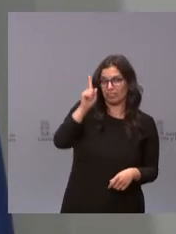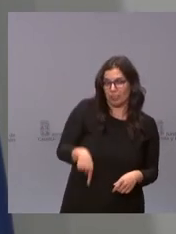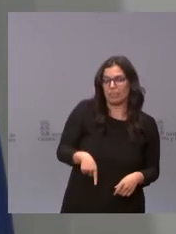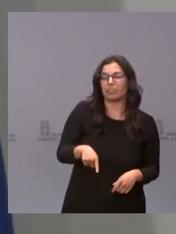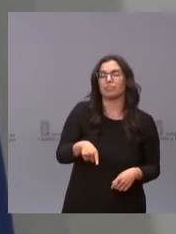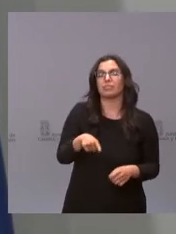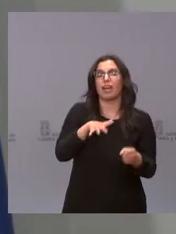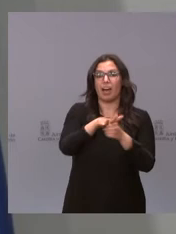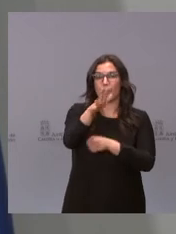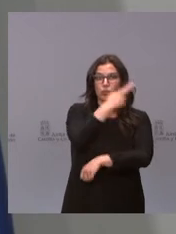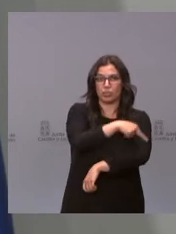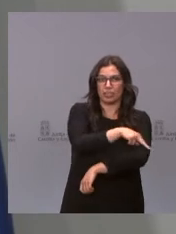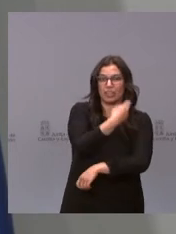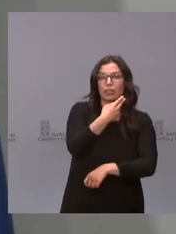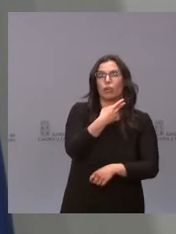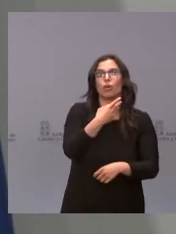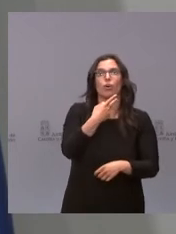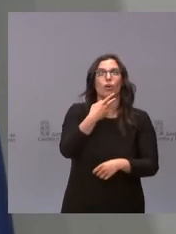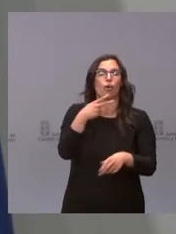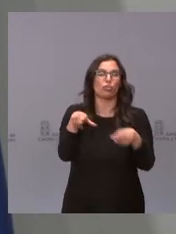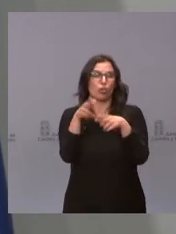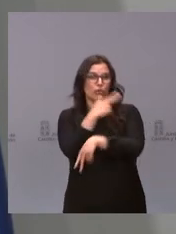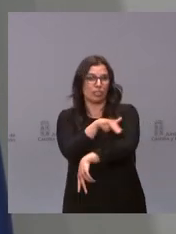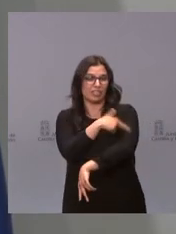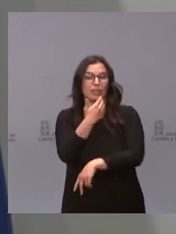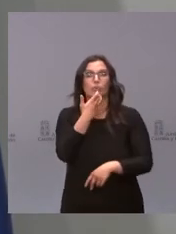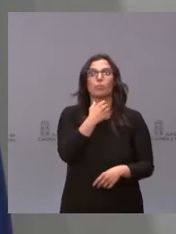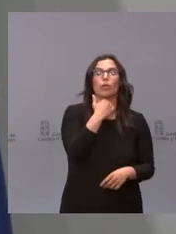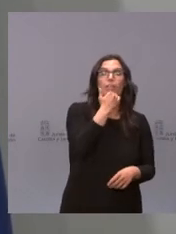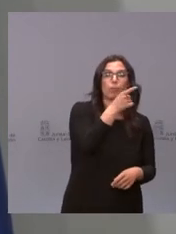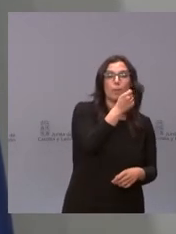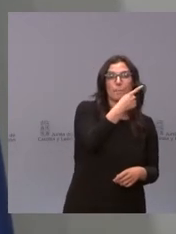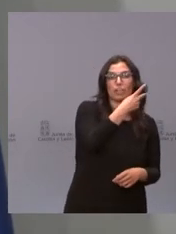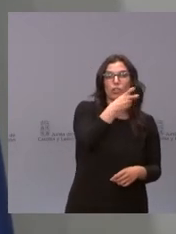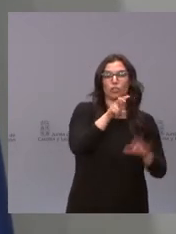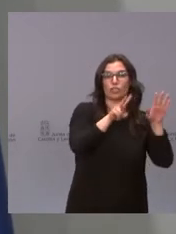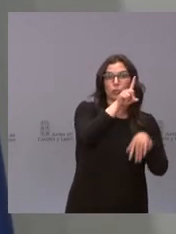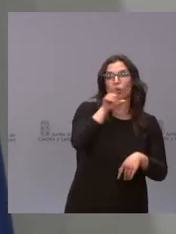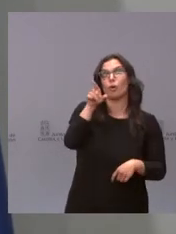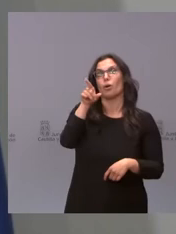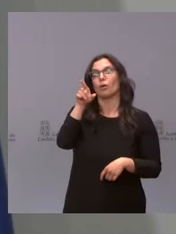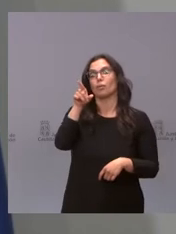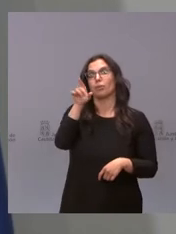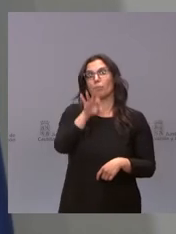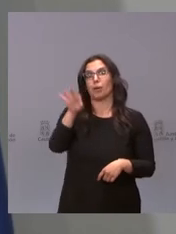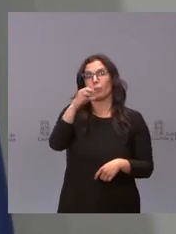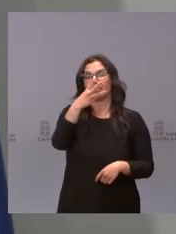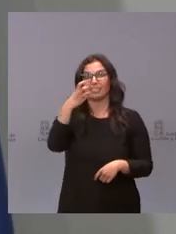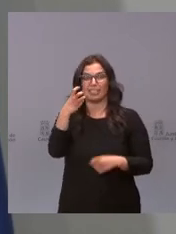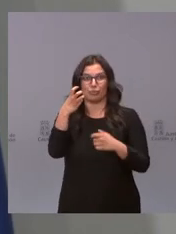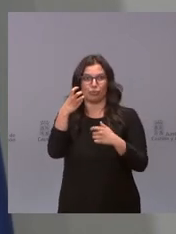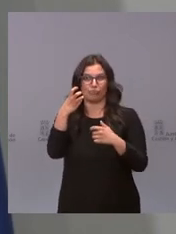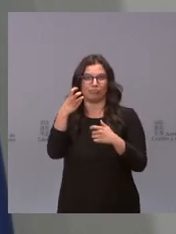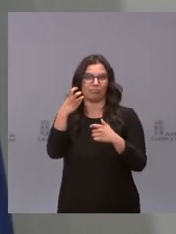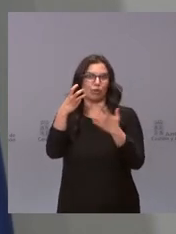sanitario, otros profesionales del ámbito sociosanitario. Zamora tiene 1.271, Valencia tiene 381. ¿Qué quiere decir